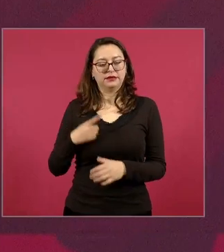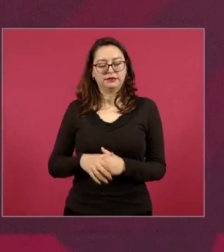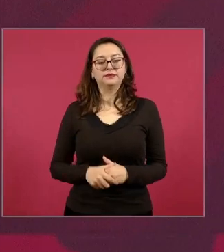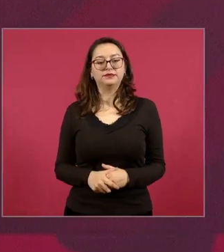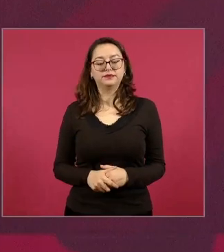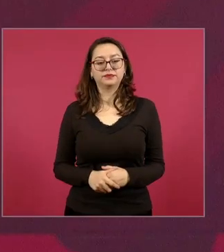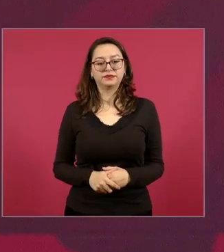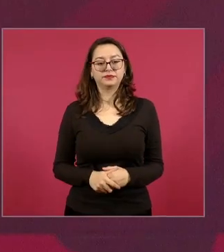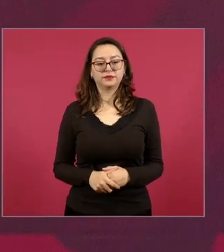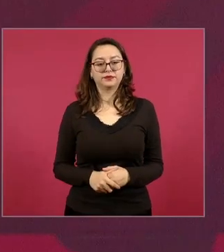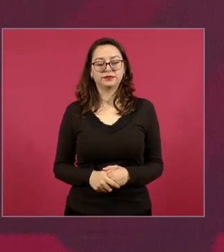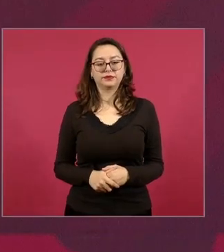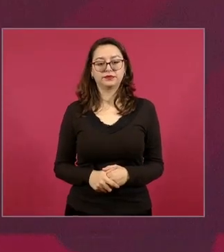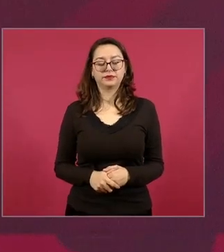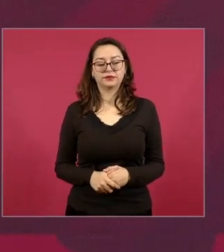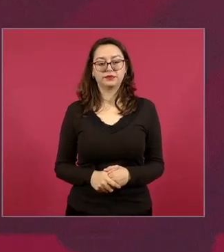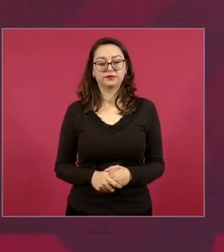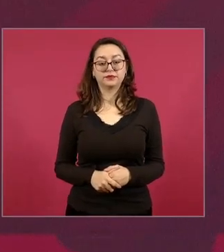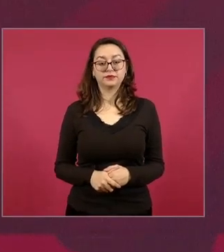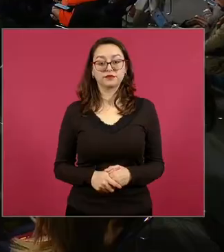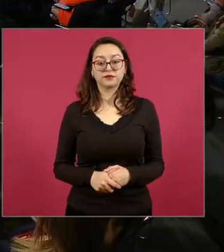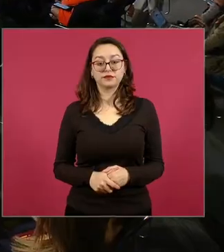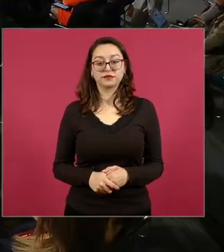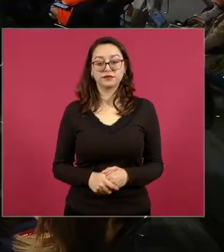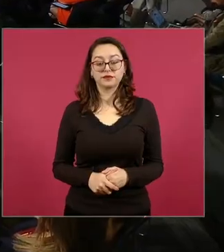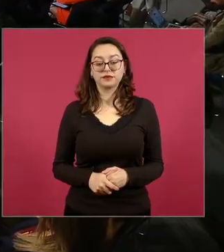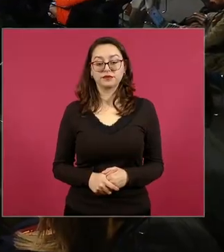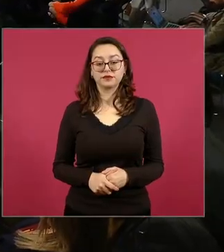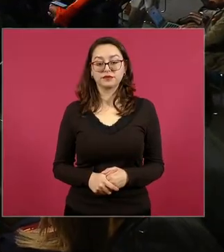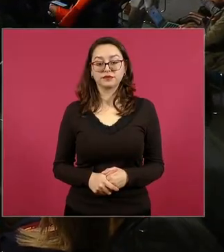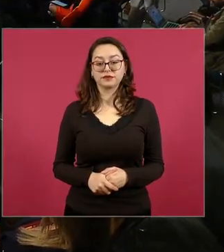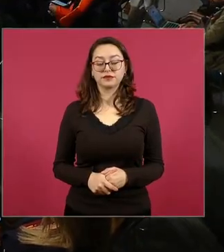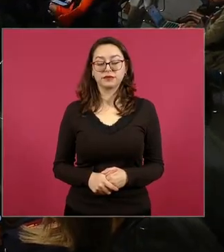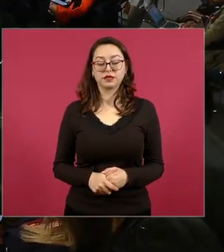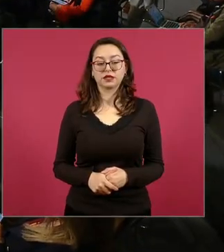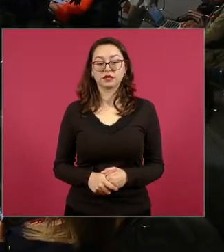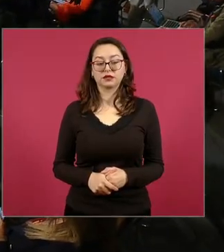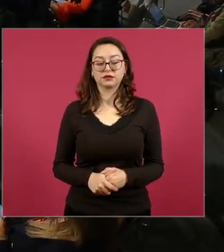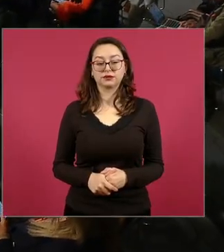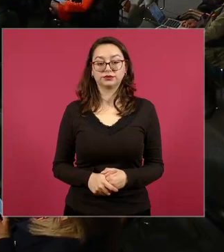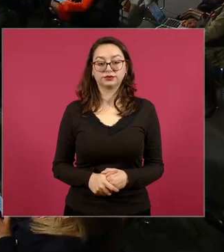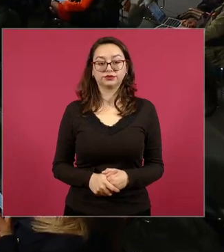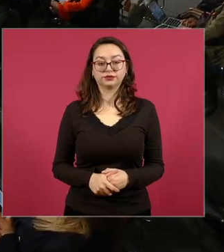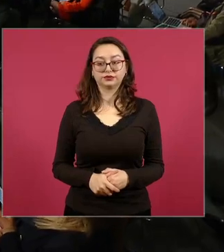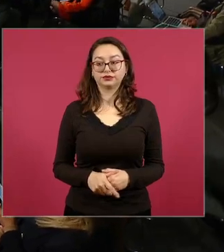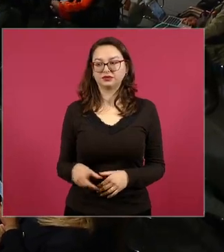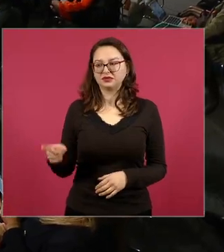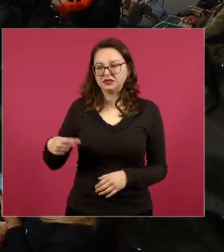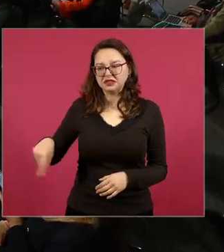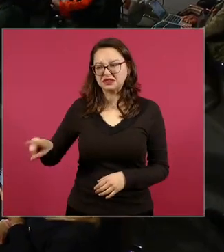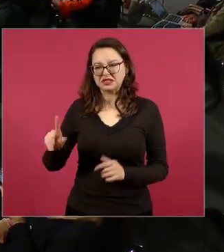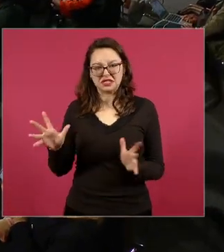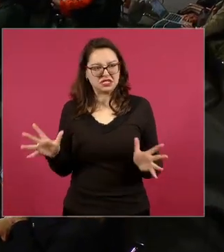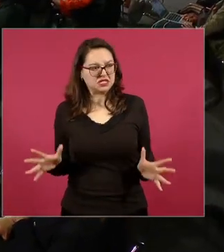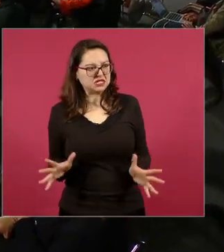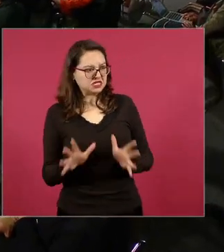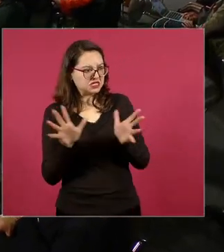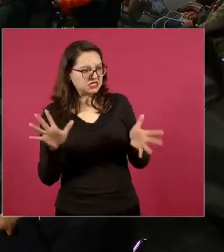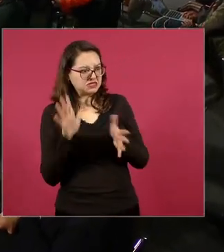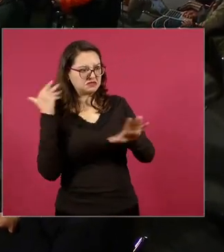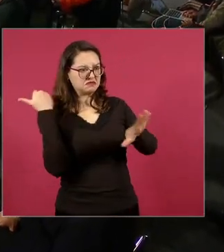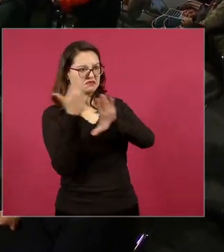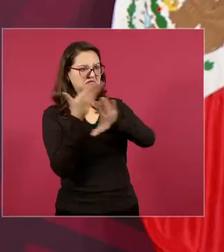no hacerle mucho caso a quienes provocan en las redes